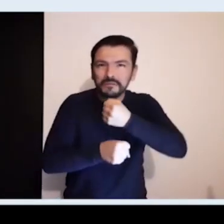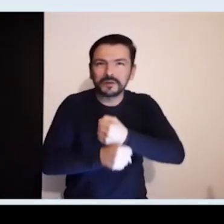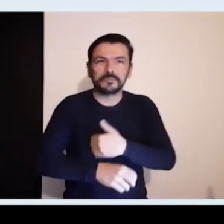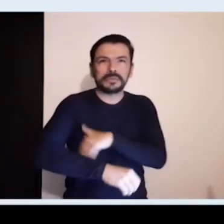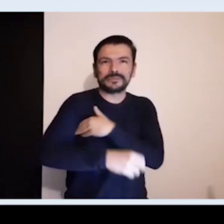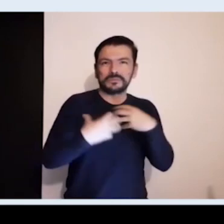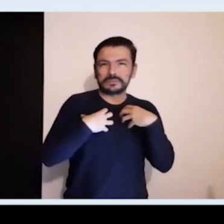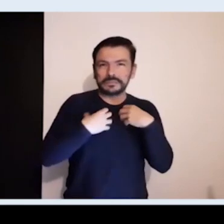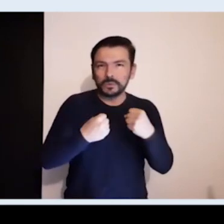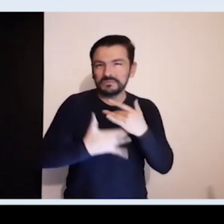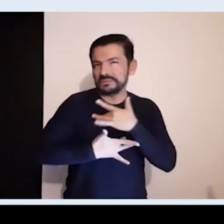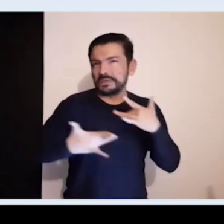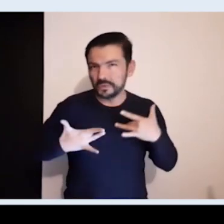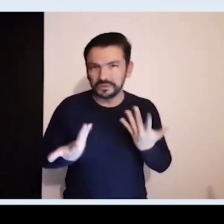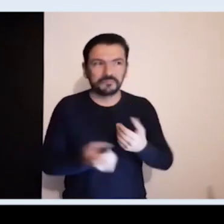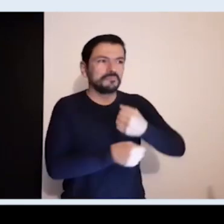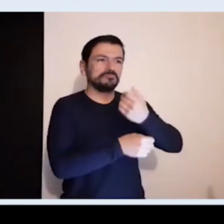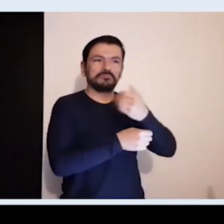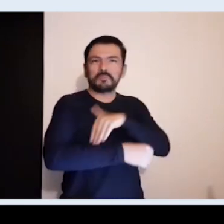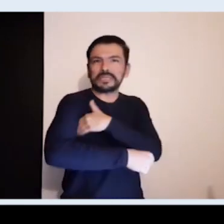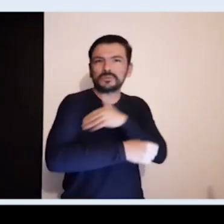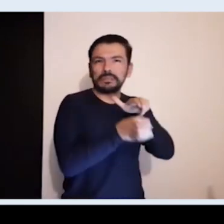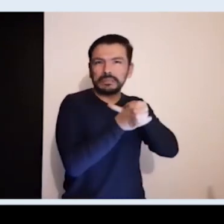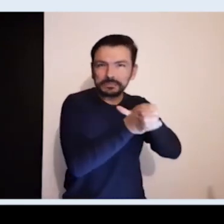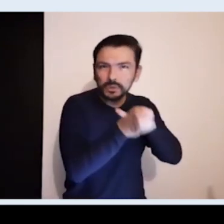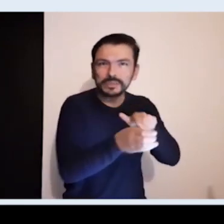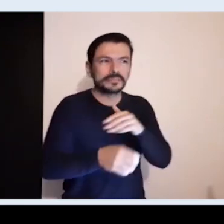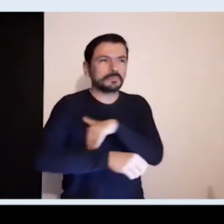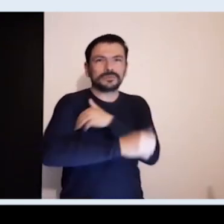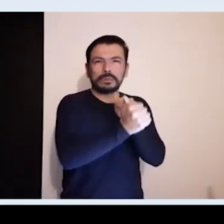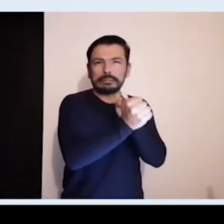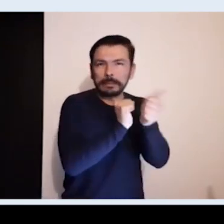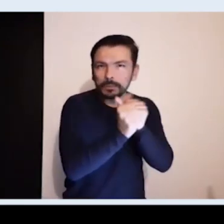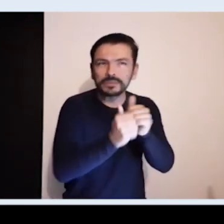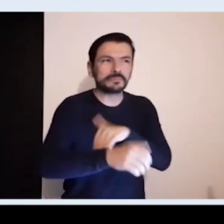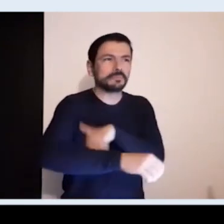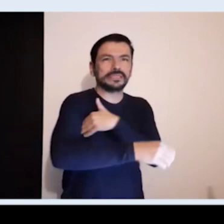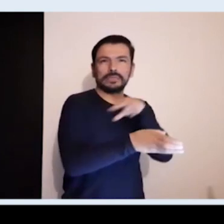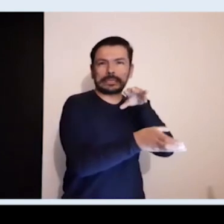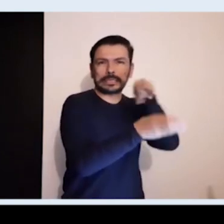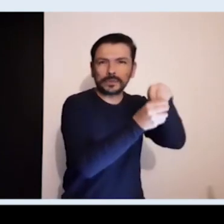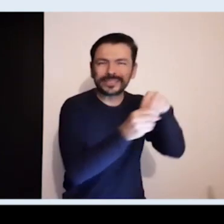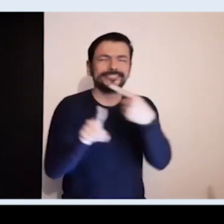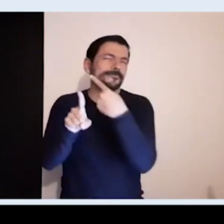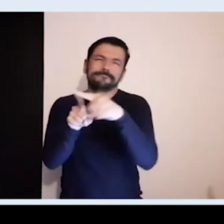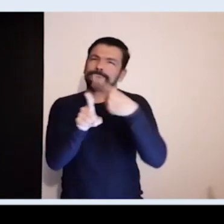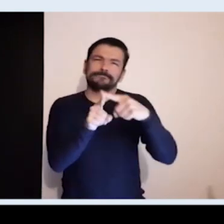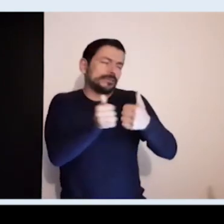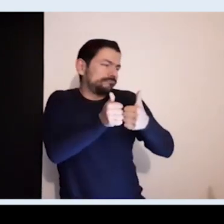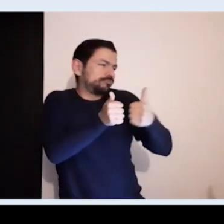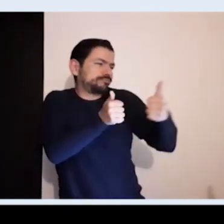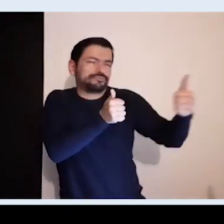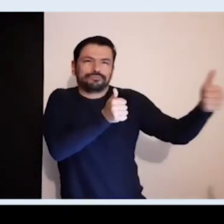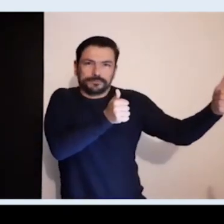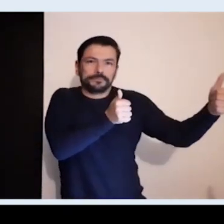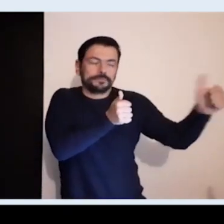ministerios, como por ejemplo el Ministerio de Educación, Ministerio de Trabajo, Ministerio de Salud, Ministerio de Transporte